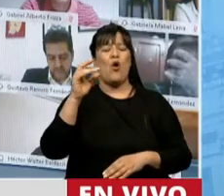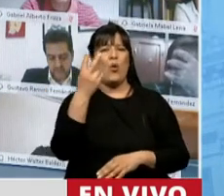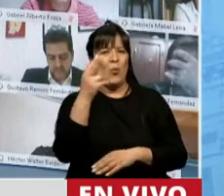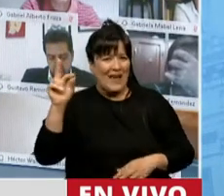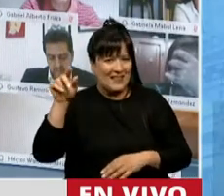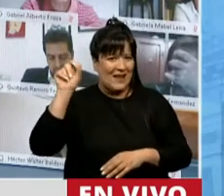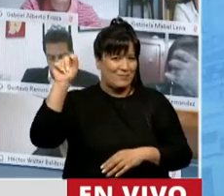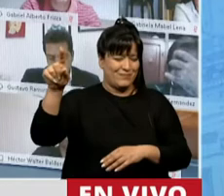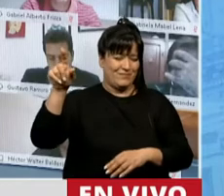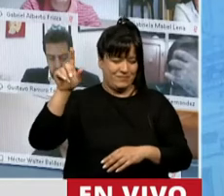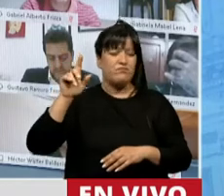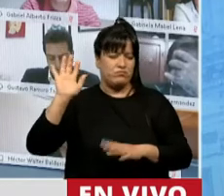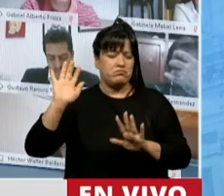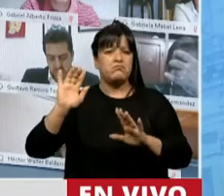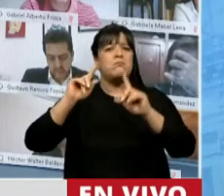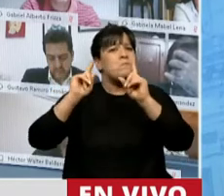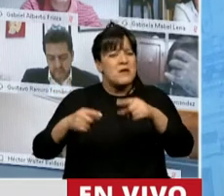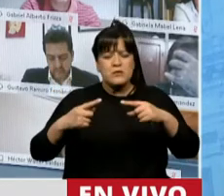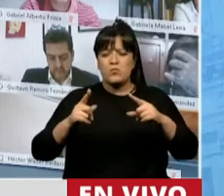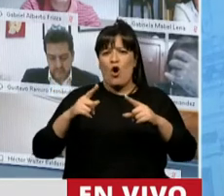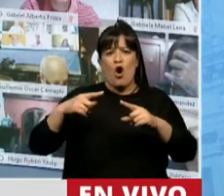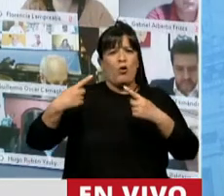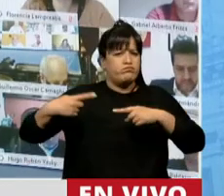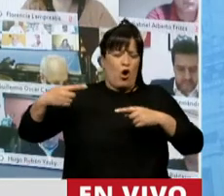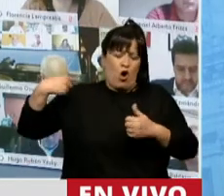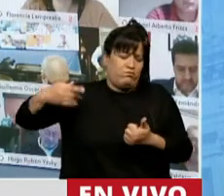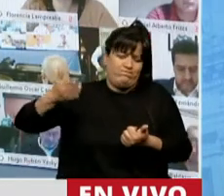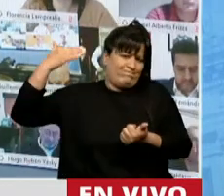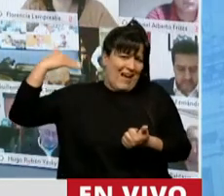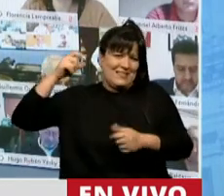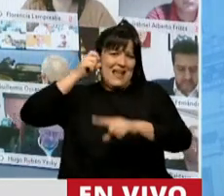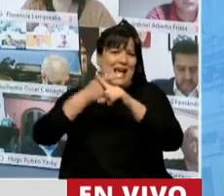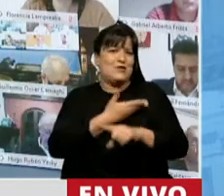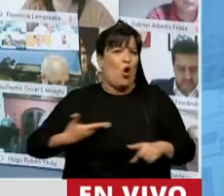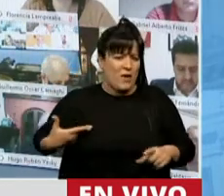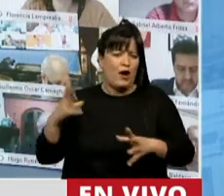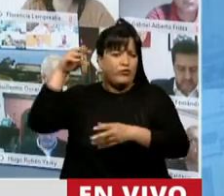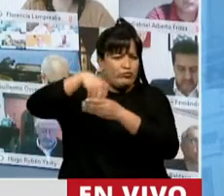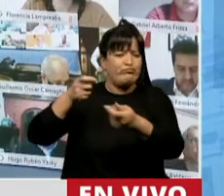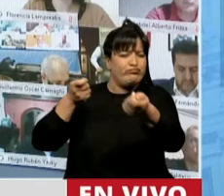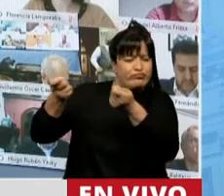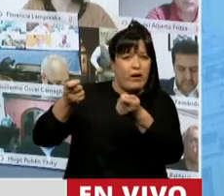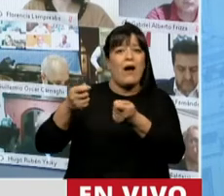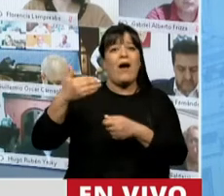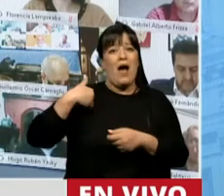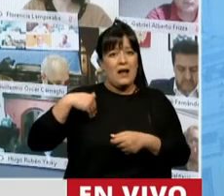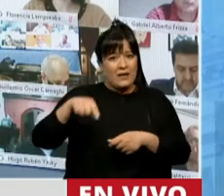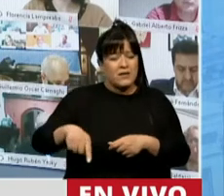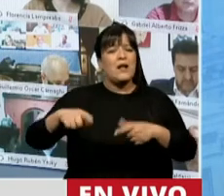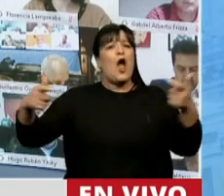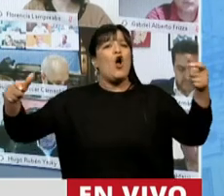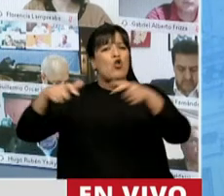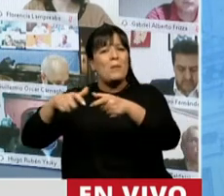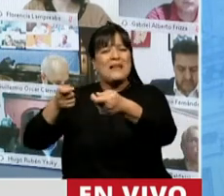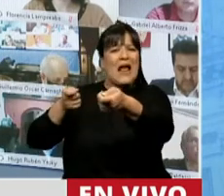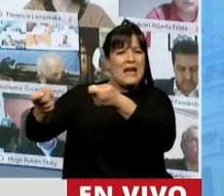Distintos gobiernos fueron participando en esta elaboración, en la negociación. Acá se dijo, Argentina formó parte del comité